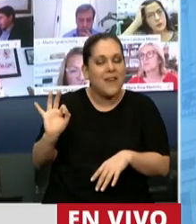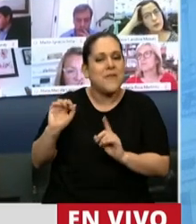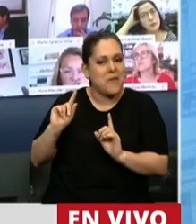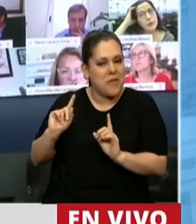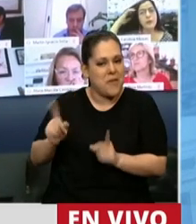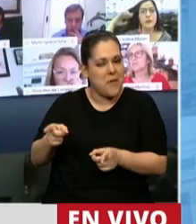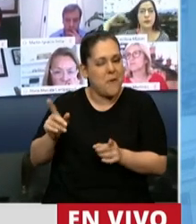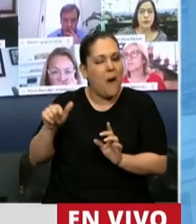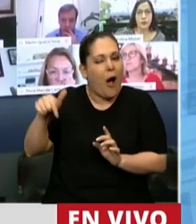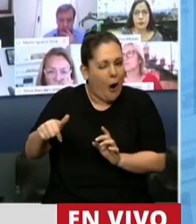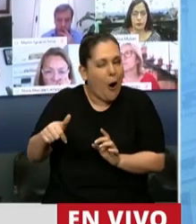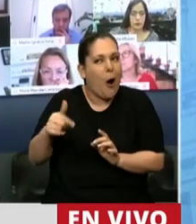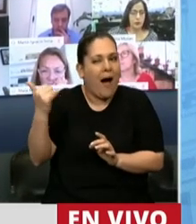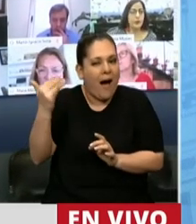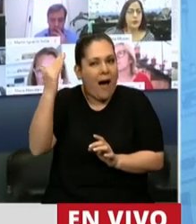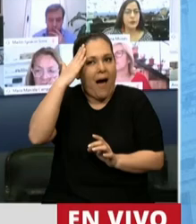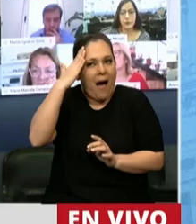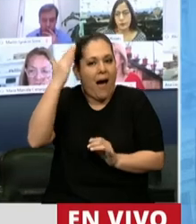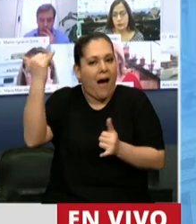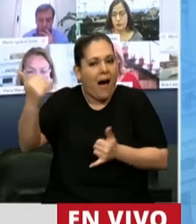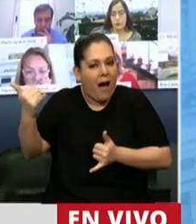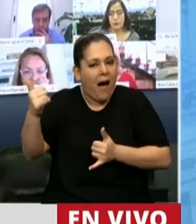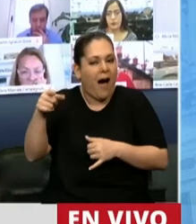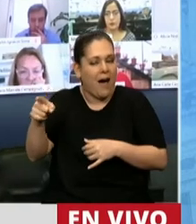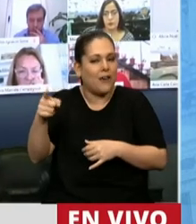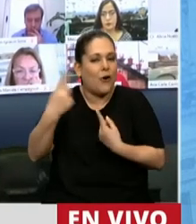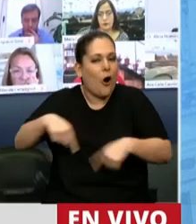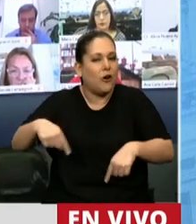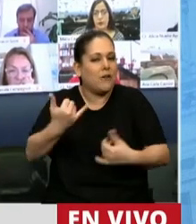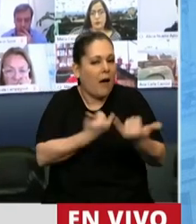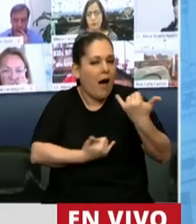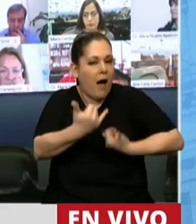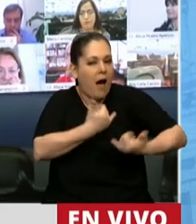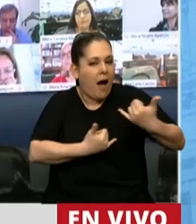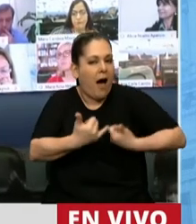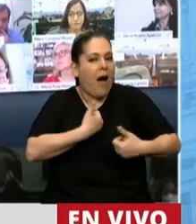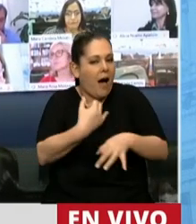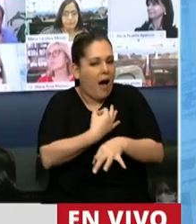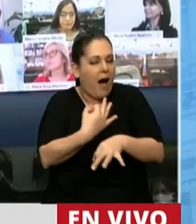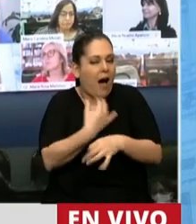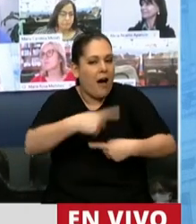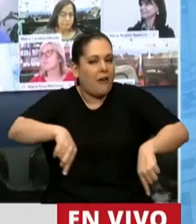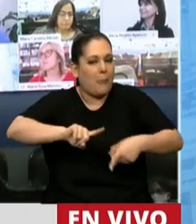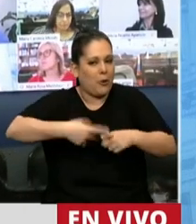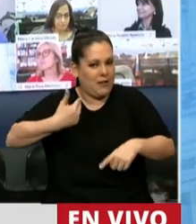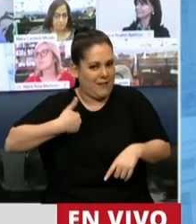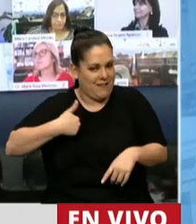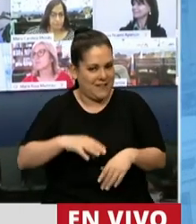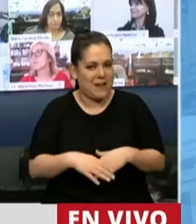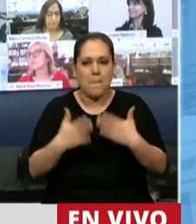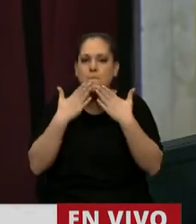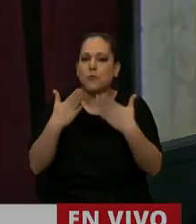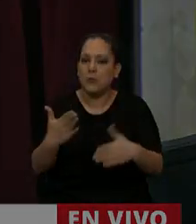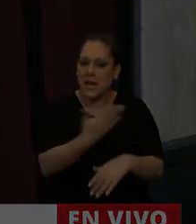igualmente hoy disfrutan de mucho de lo que él le ha legado a la política argentina. Muchas gracias, señor presidente.